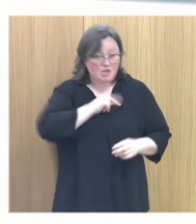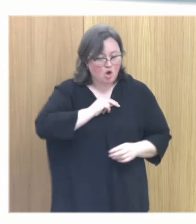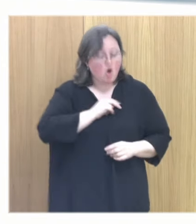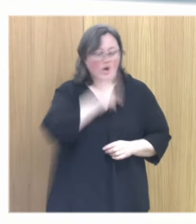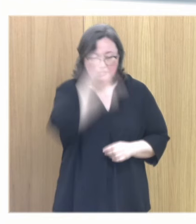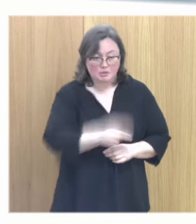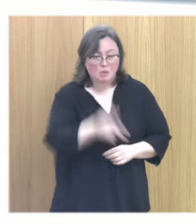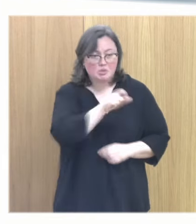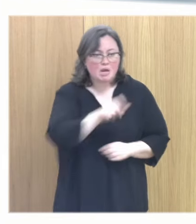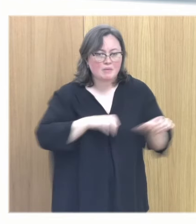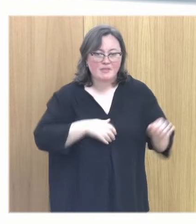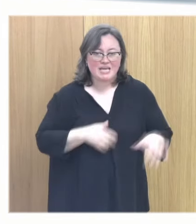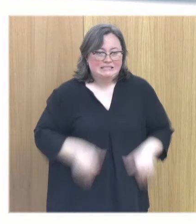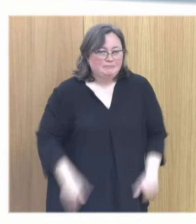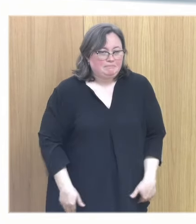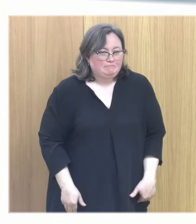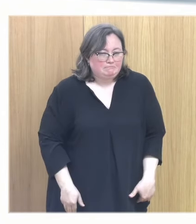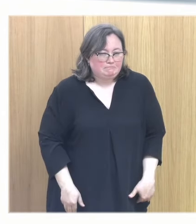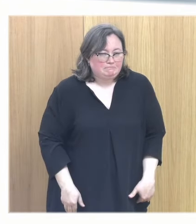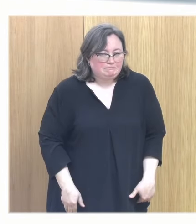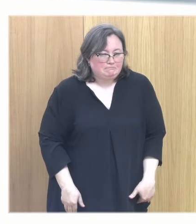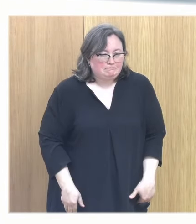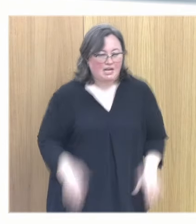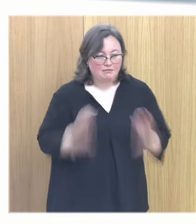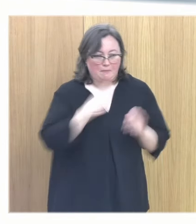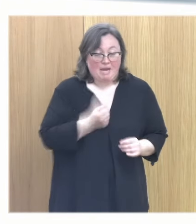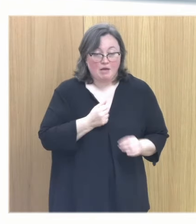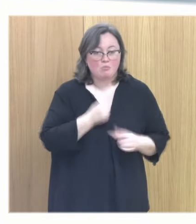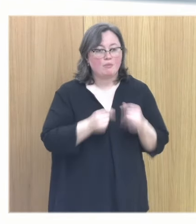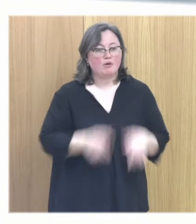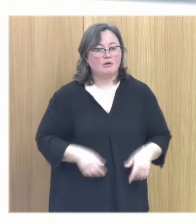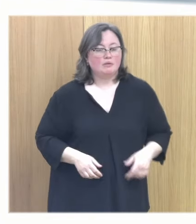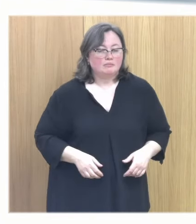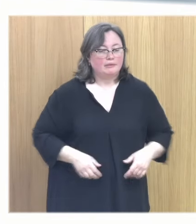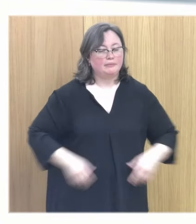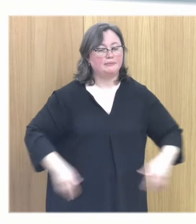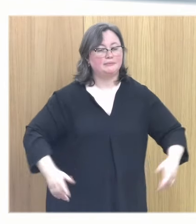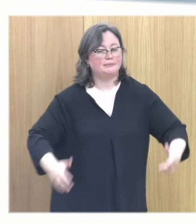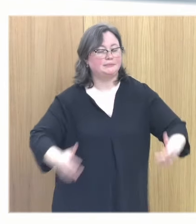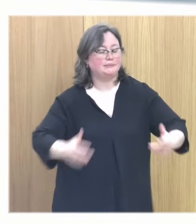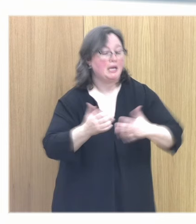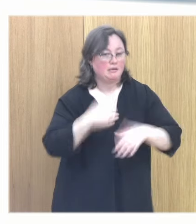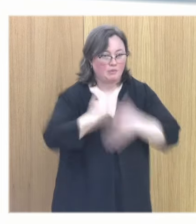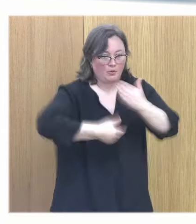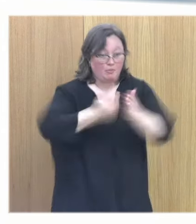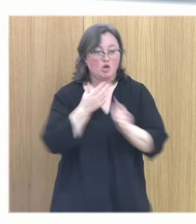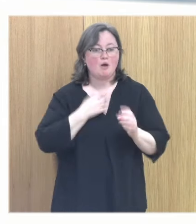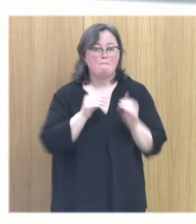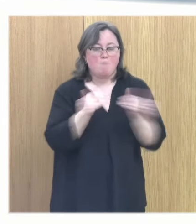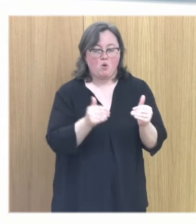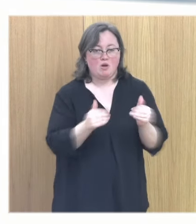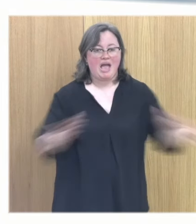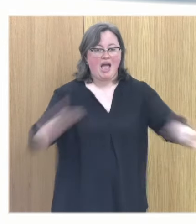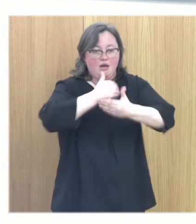normalmente hay gente que hace así ¿sí? y poco a poco van aflojando y aflojando pero yo he introducido el